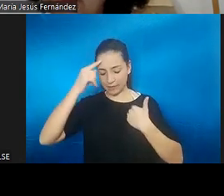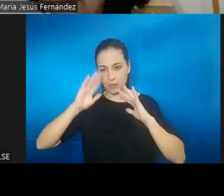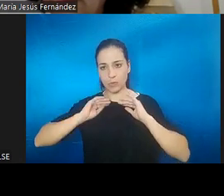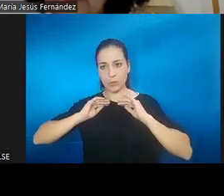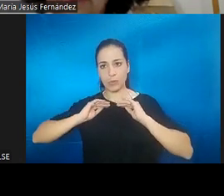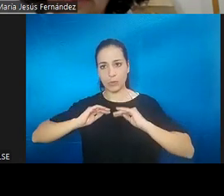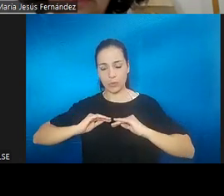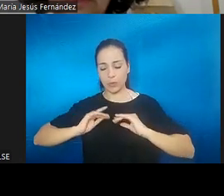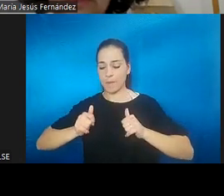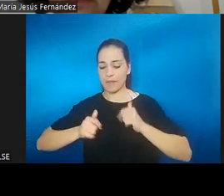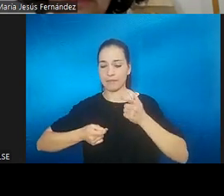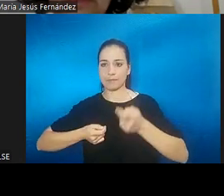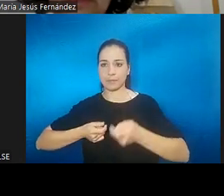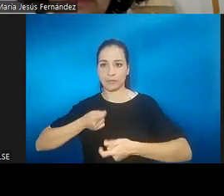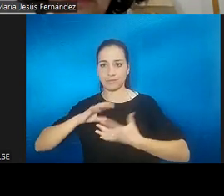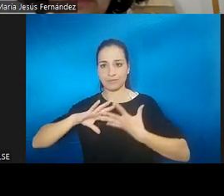reorientando, reelaborando.